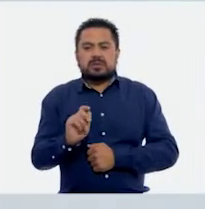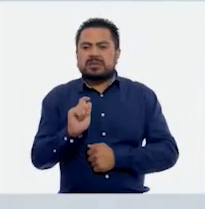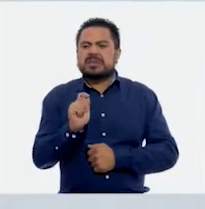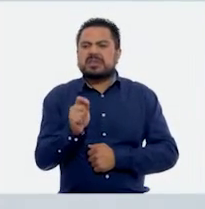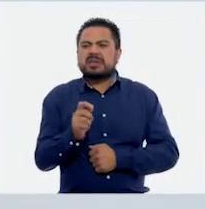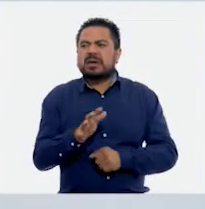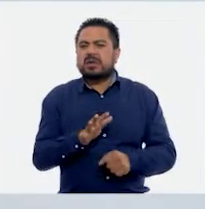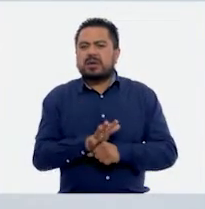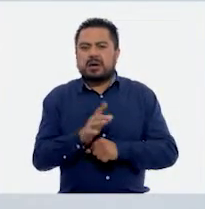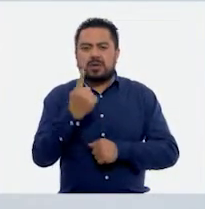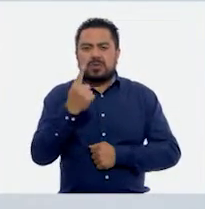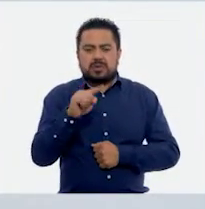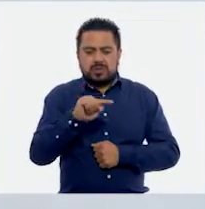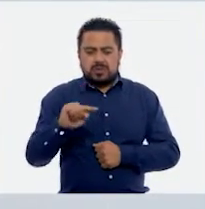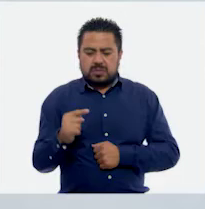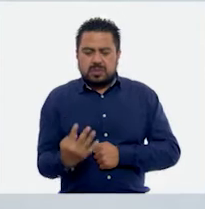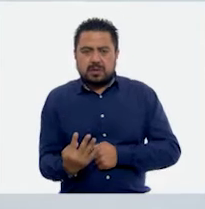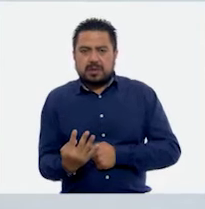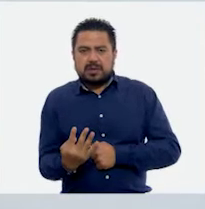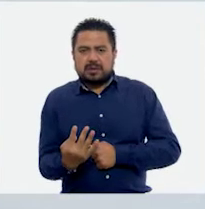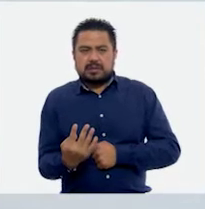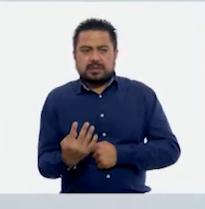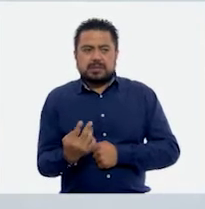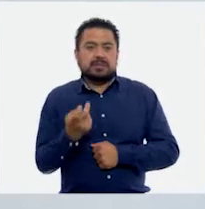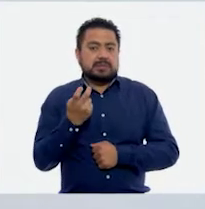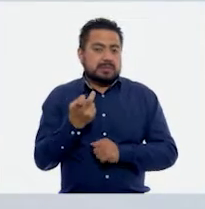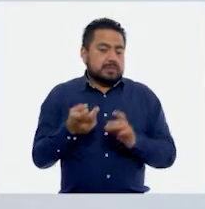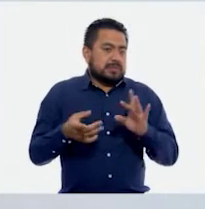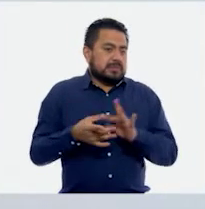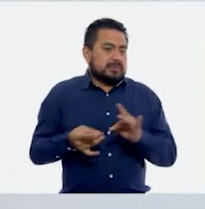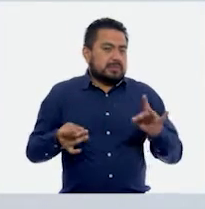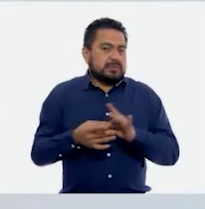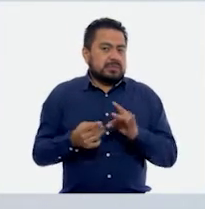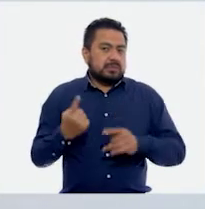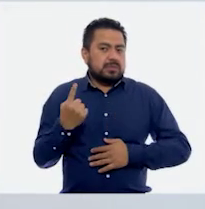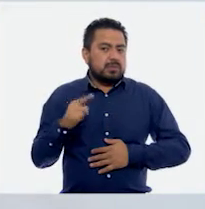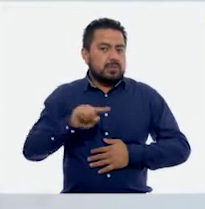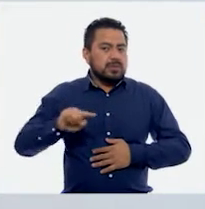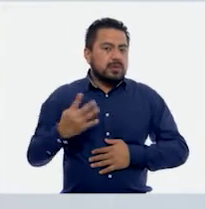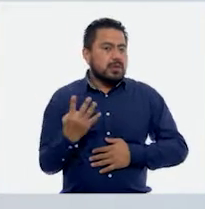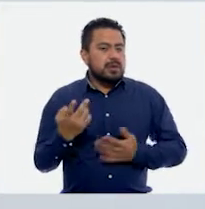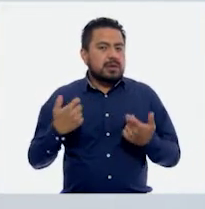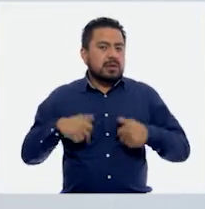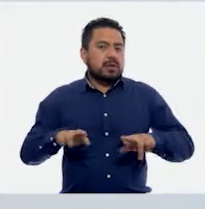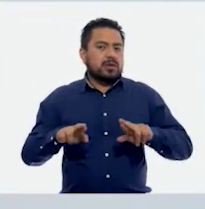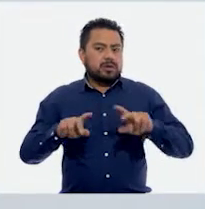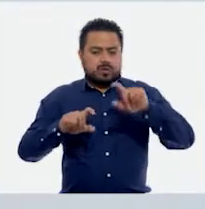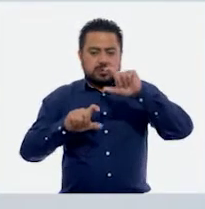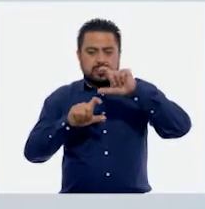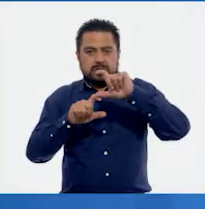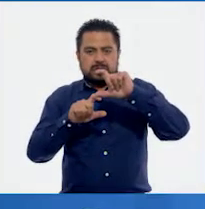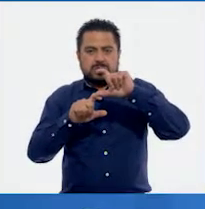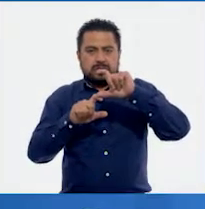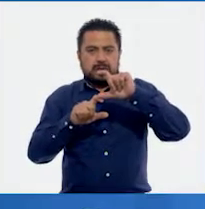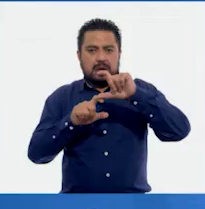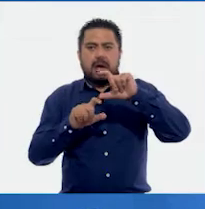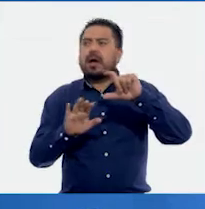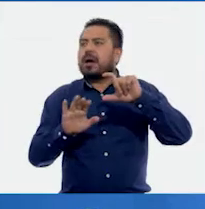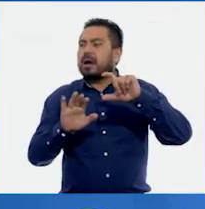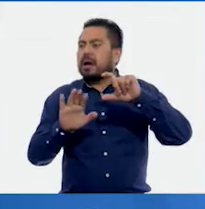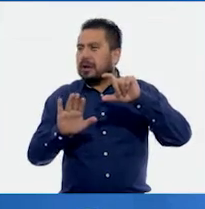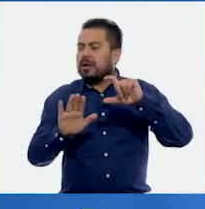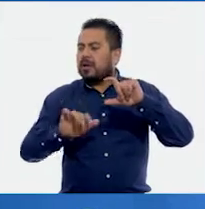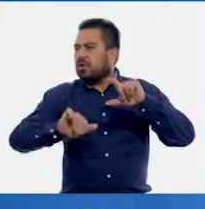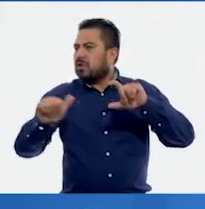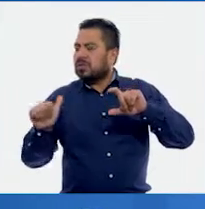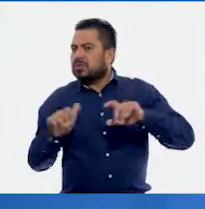equivale a una cuarta parte, es decir, a un cuarto si lo representamos en fracción. Ajá. ¿Otro